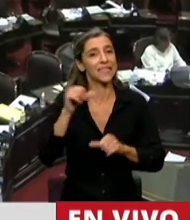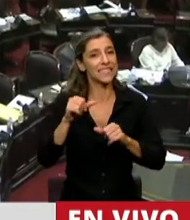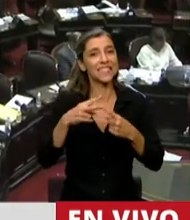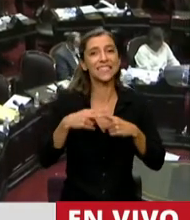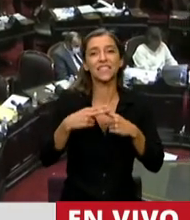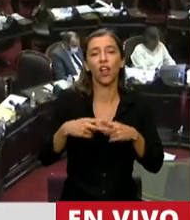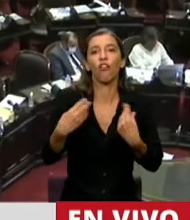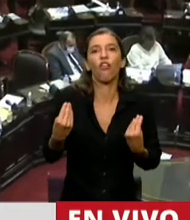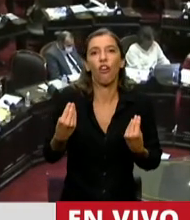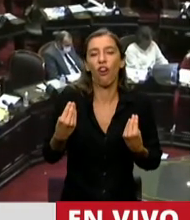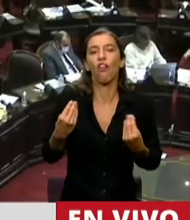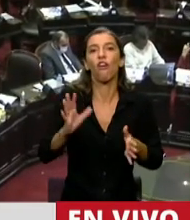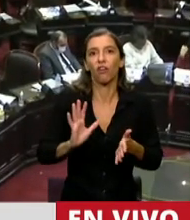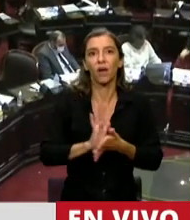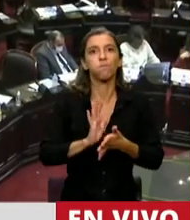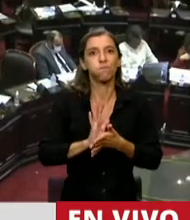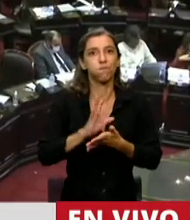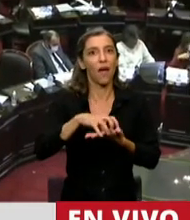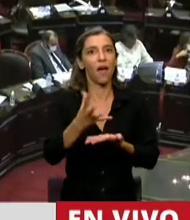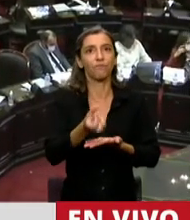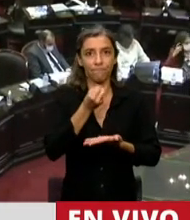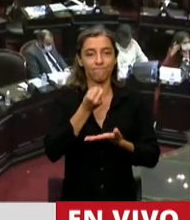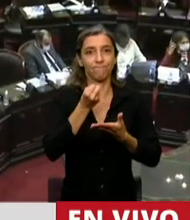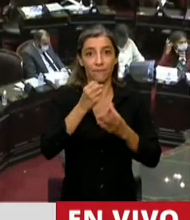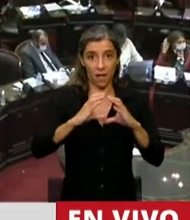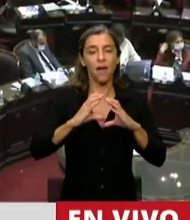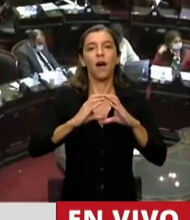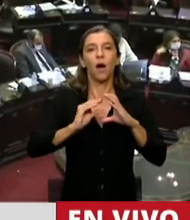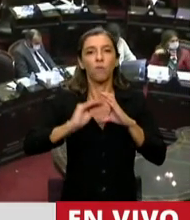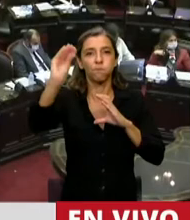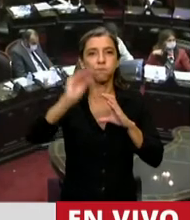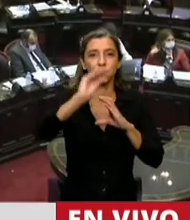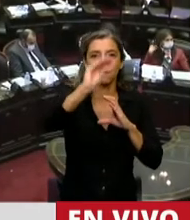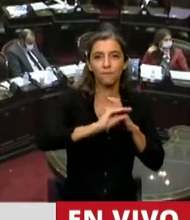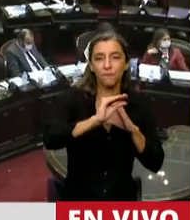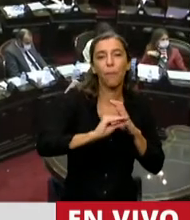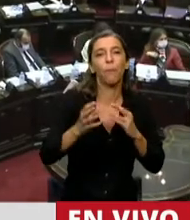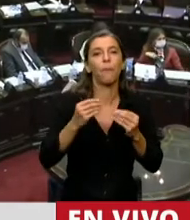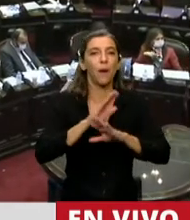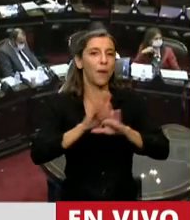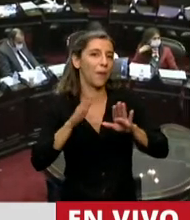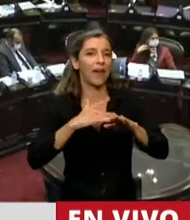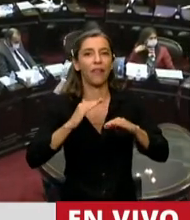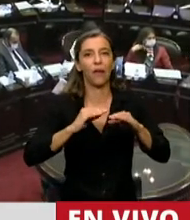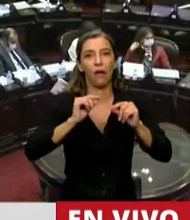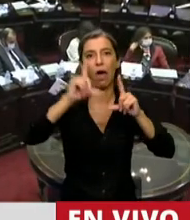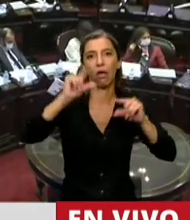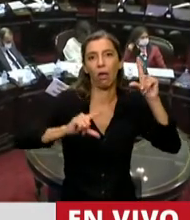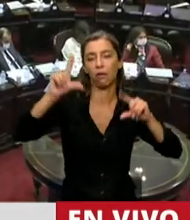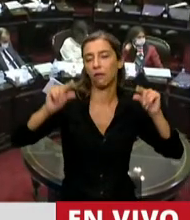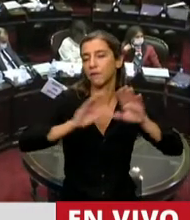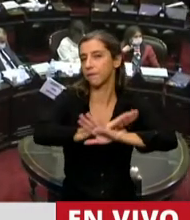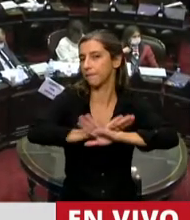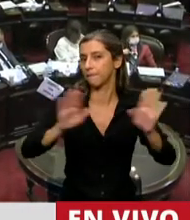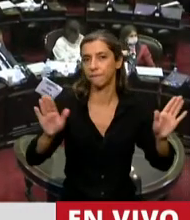protagonismo en la distribución de esos fondos para, digamos, reducir las asimetrías en el desarrollo federal